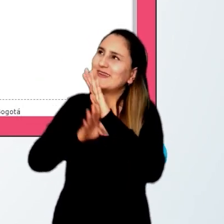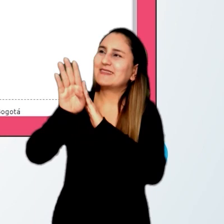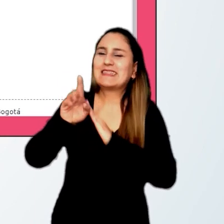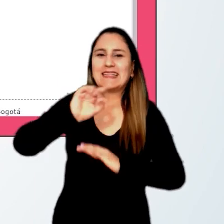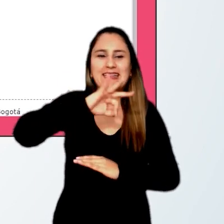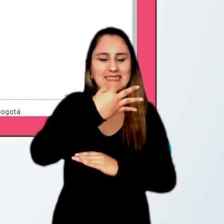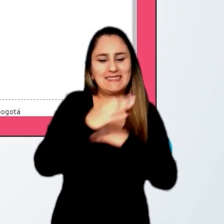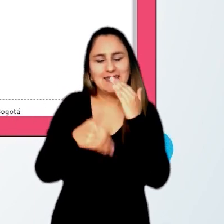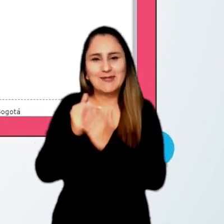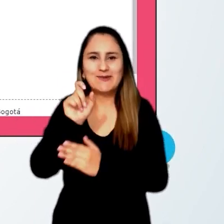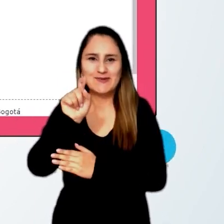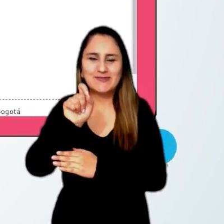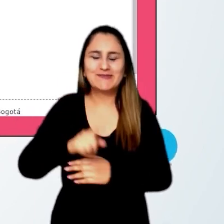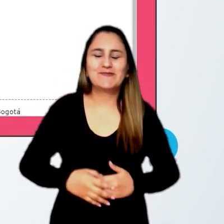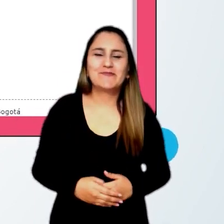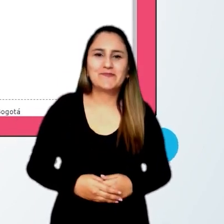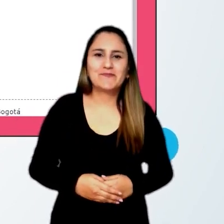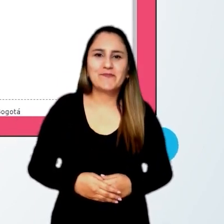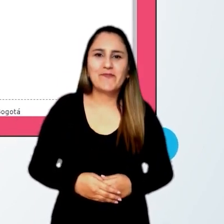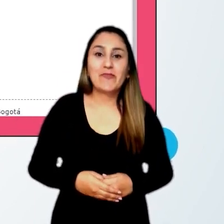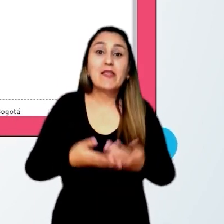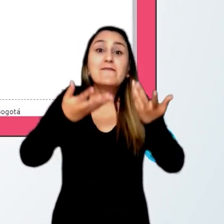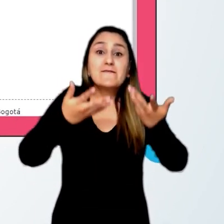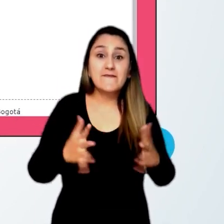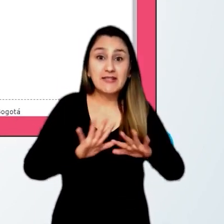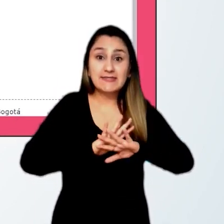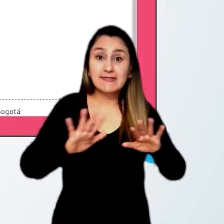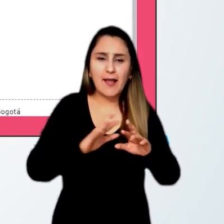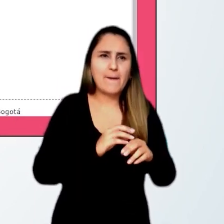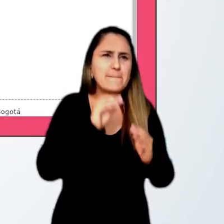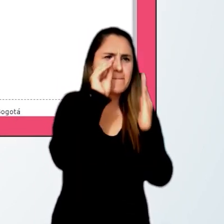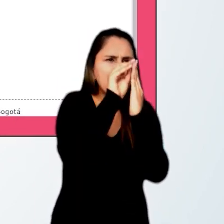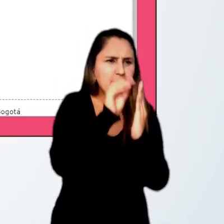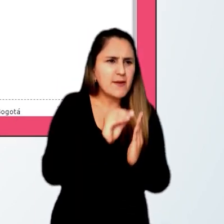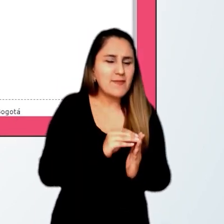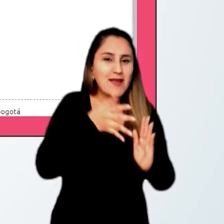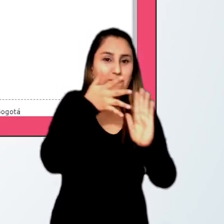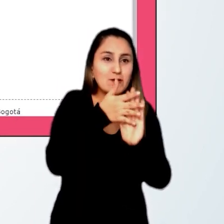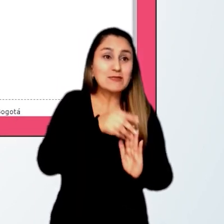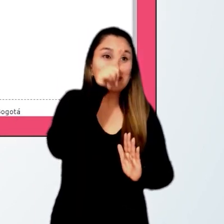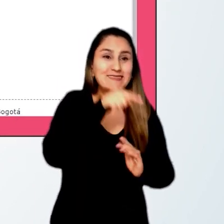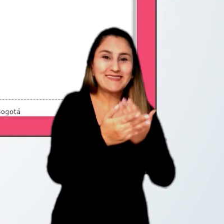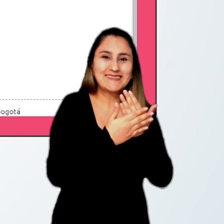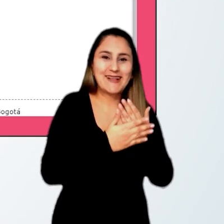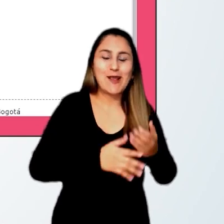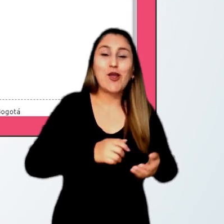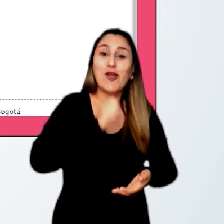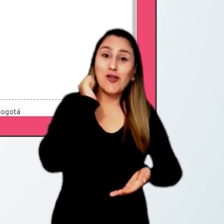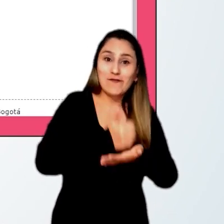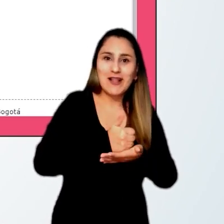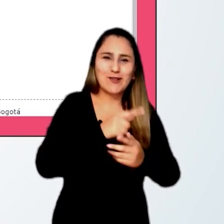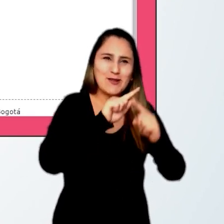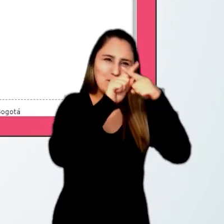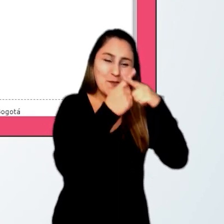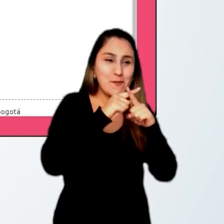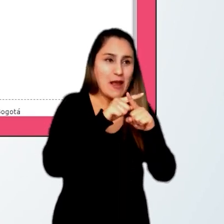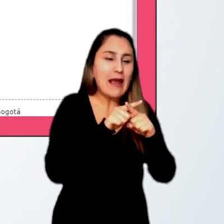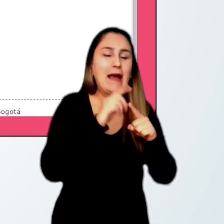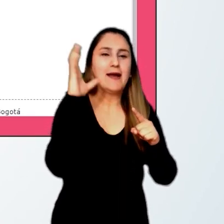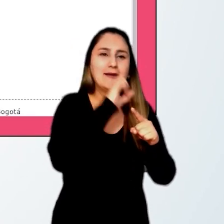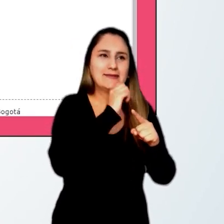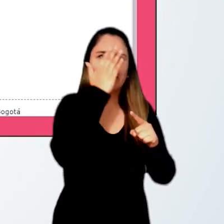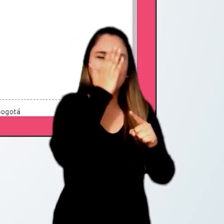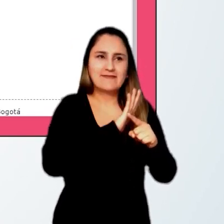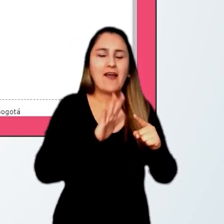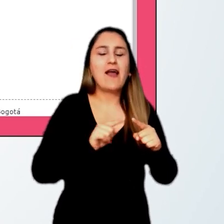tercero a once. Una vez diligenciada toda la información marcada como obligatoria con un asterisco, se habilitará